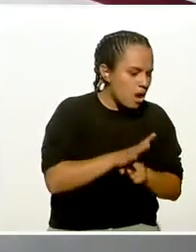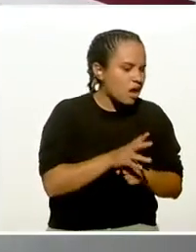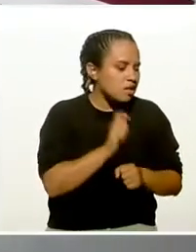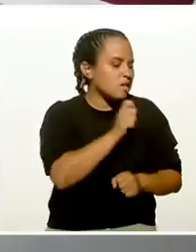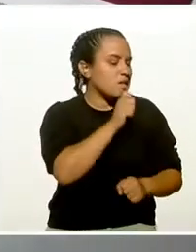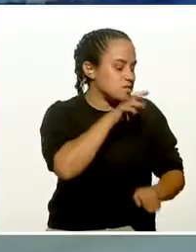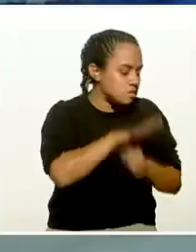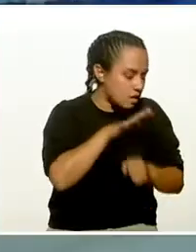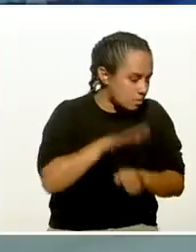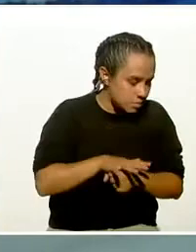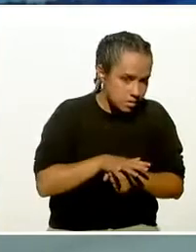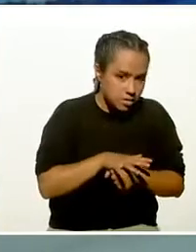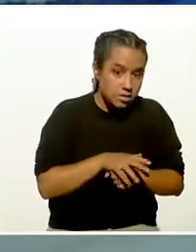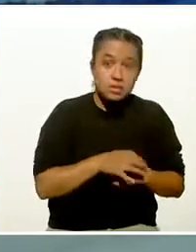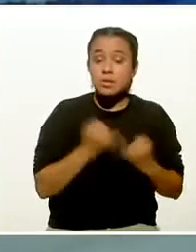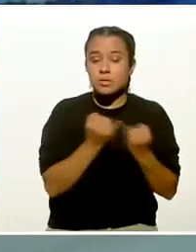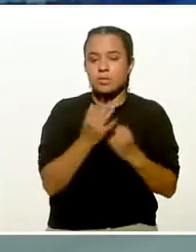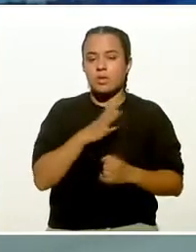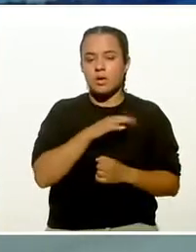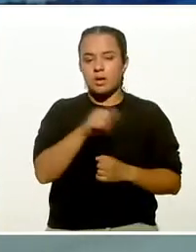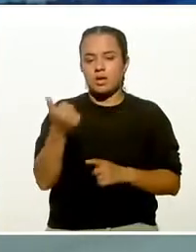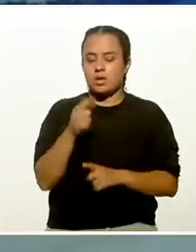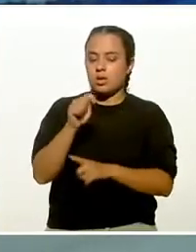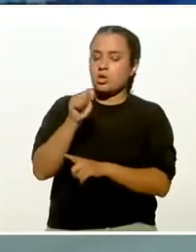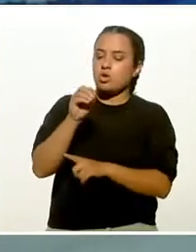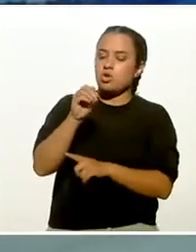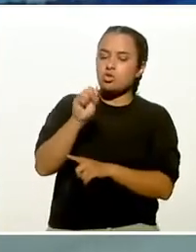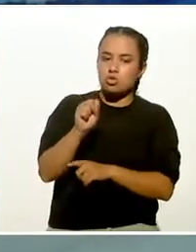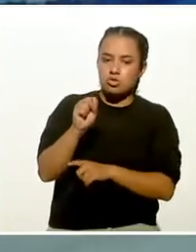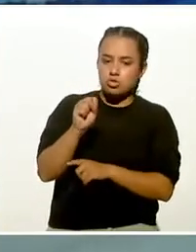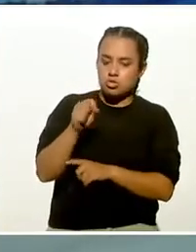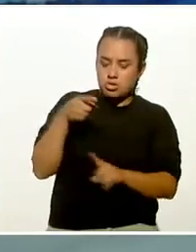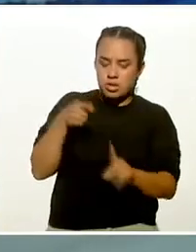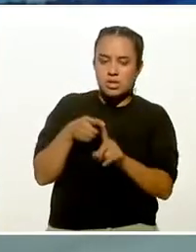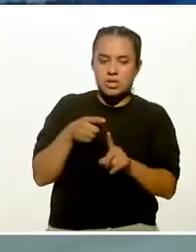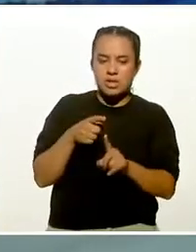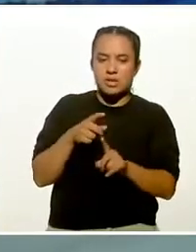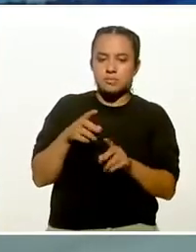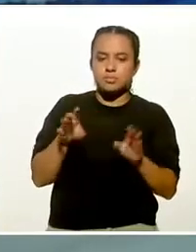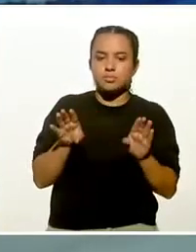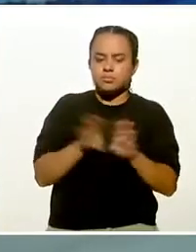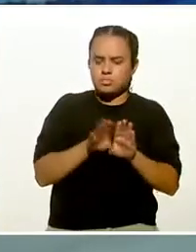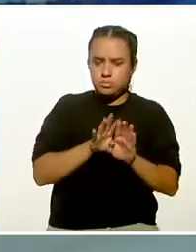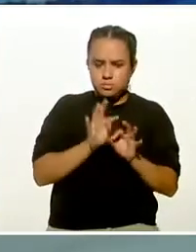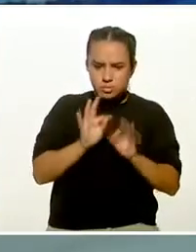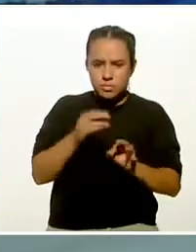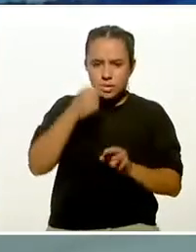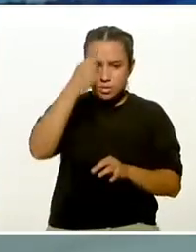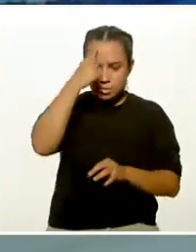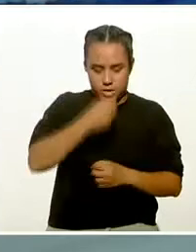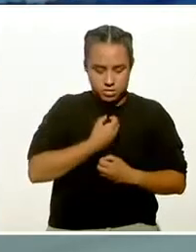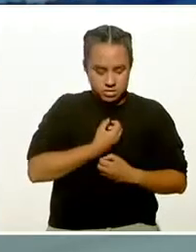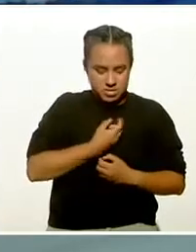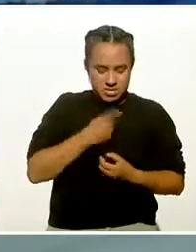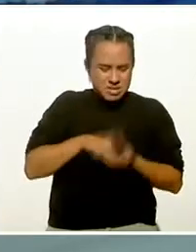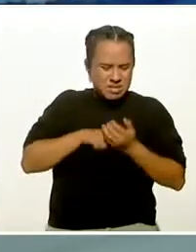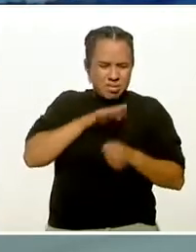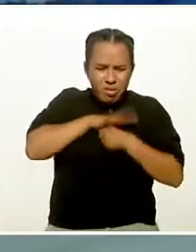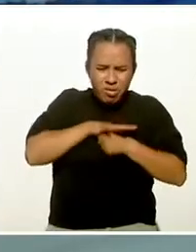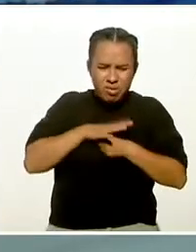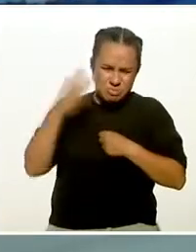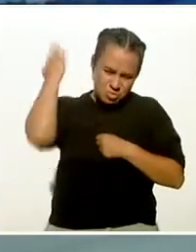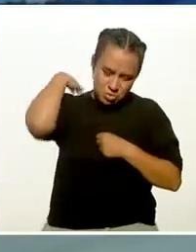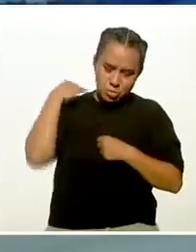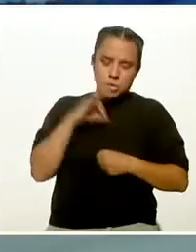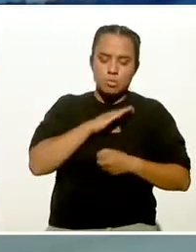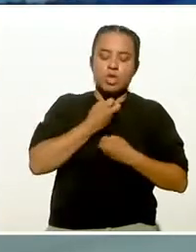apoyar de algo que se llama tos dirigida. Es una tos que se efectiva para expulsar aquello que está obstruyendo nuestros pulmones.